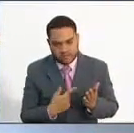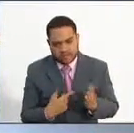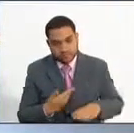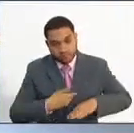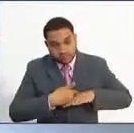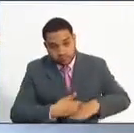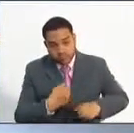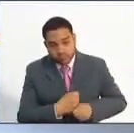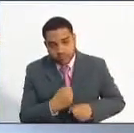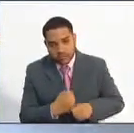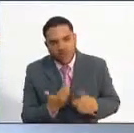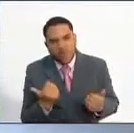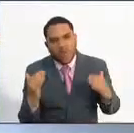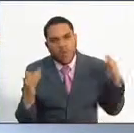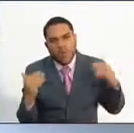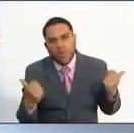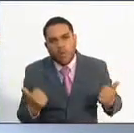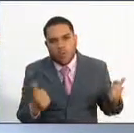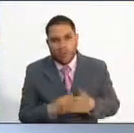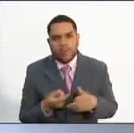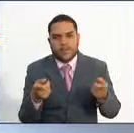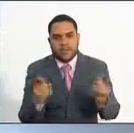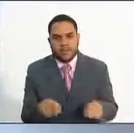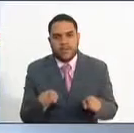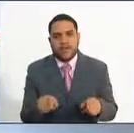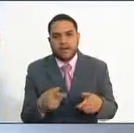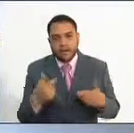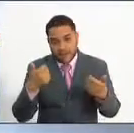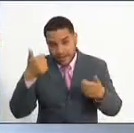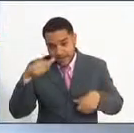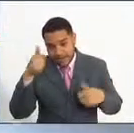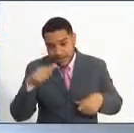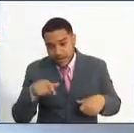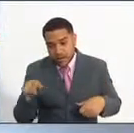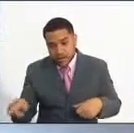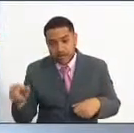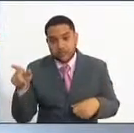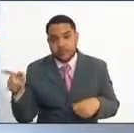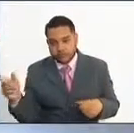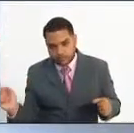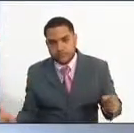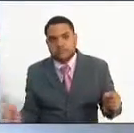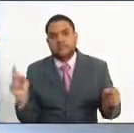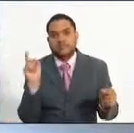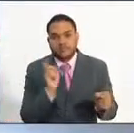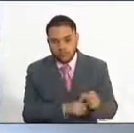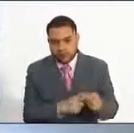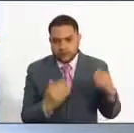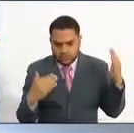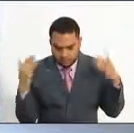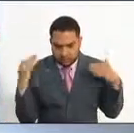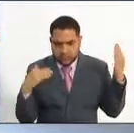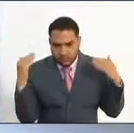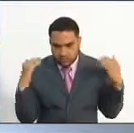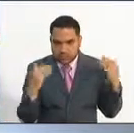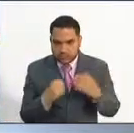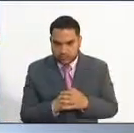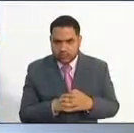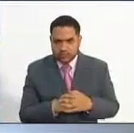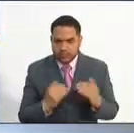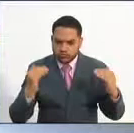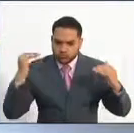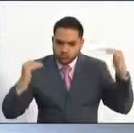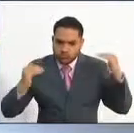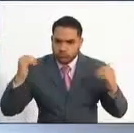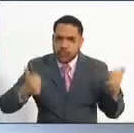Y, al mismo tiempo, establece los criterios con los cuales se van a definir esas competencias. Entre esos criterios están